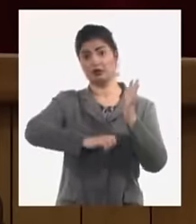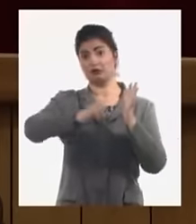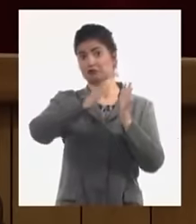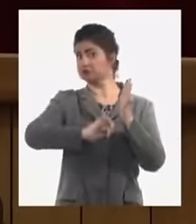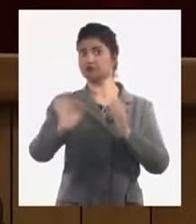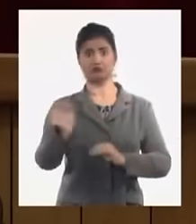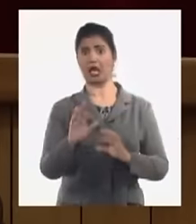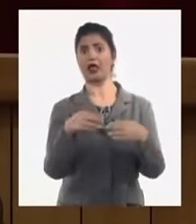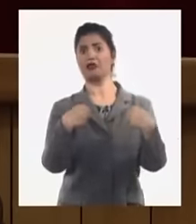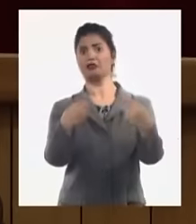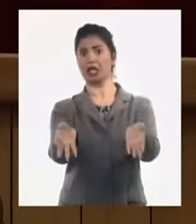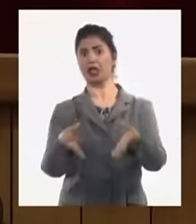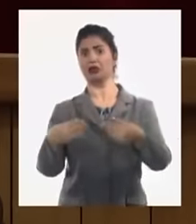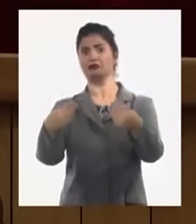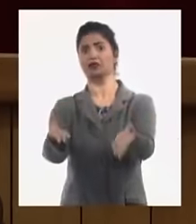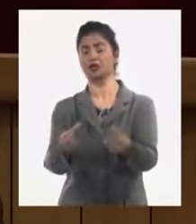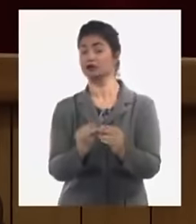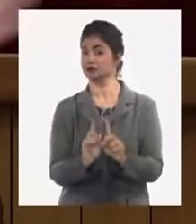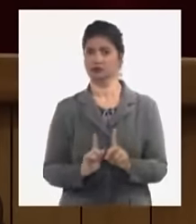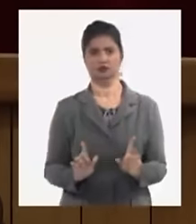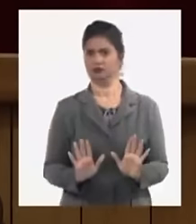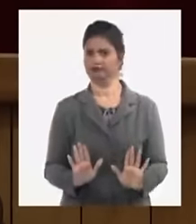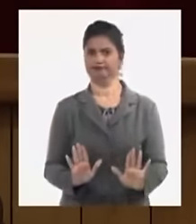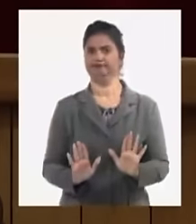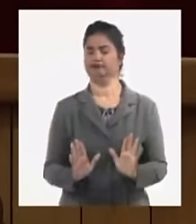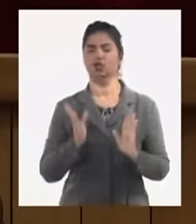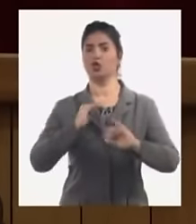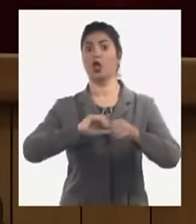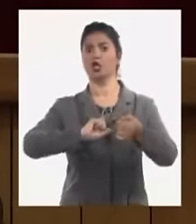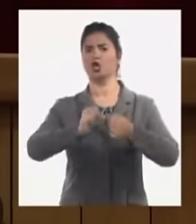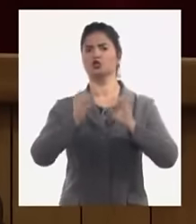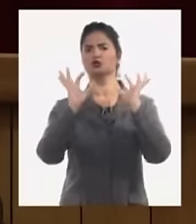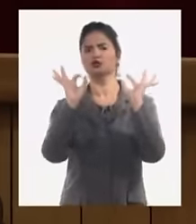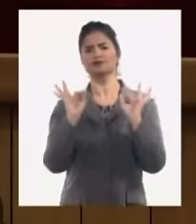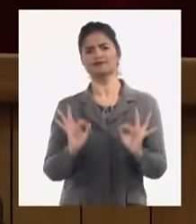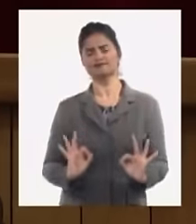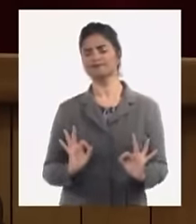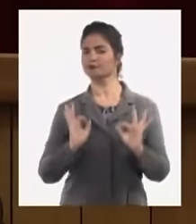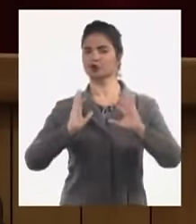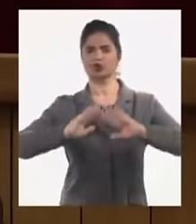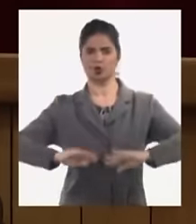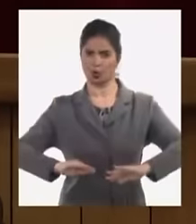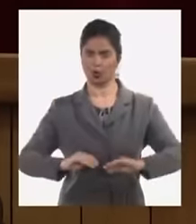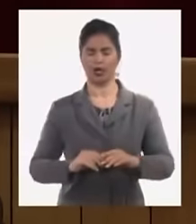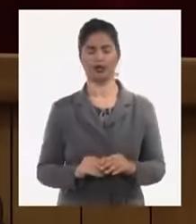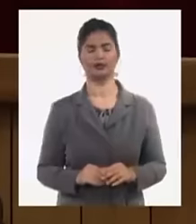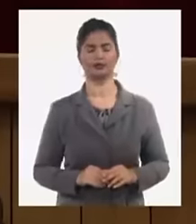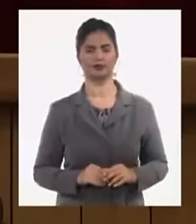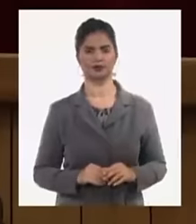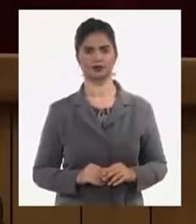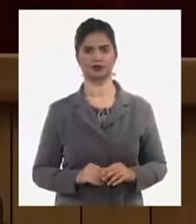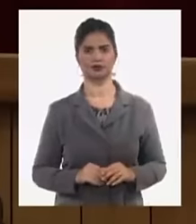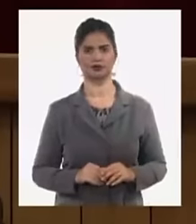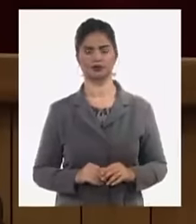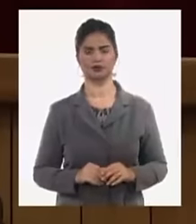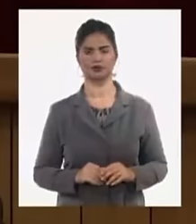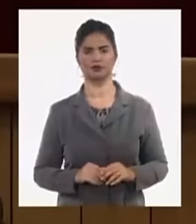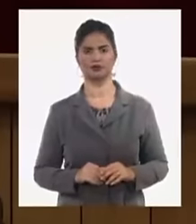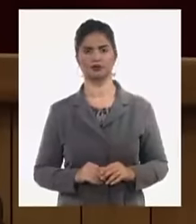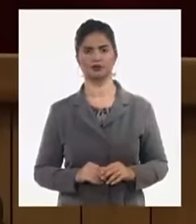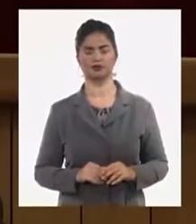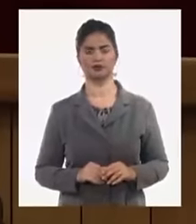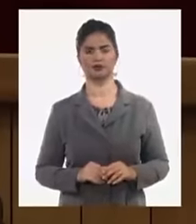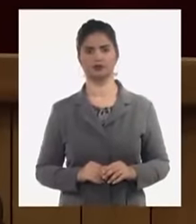entonces bueno cuando usted goge los talleres después le contrata la función suya a la forma de gestión